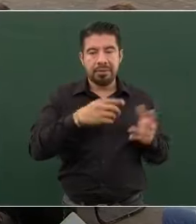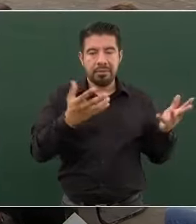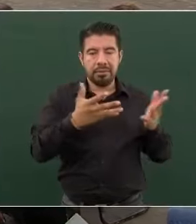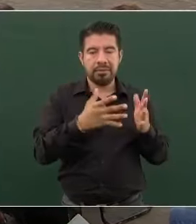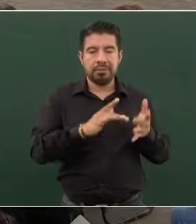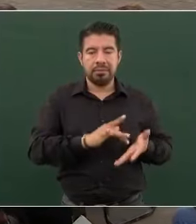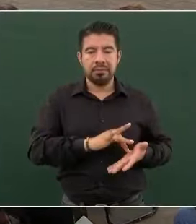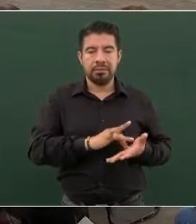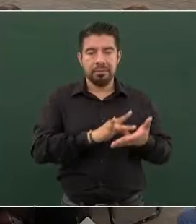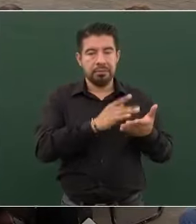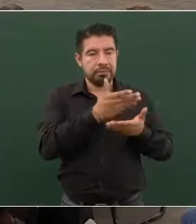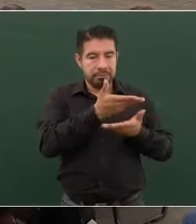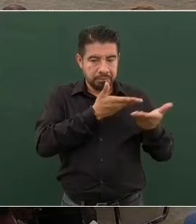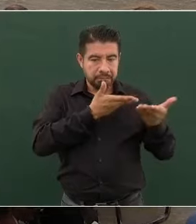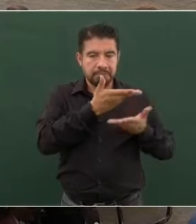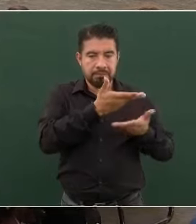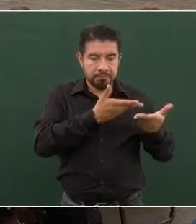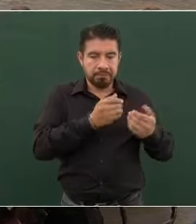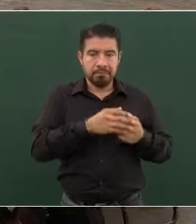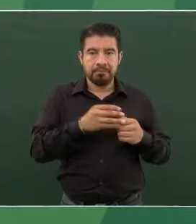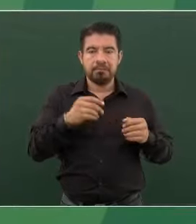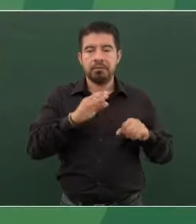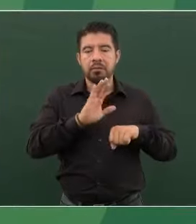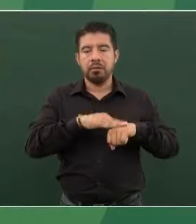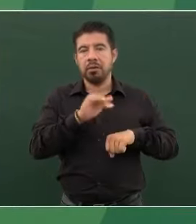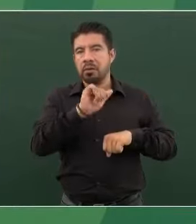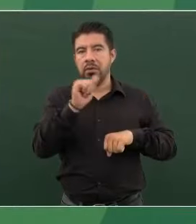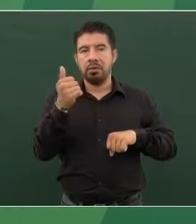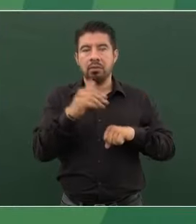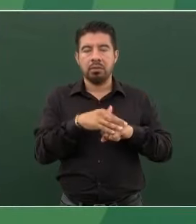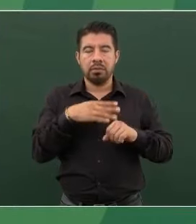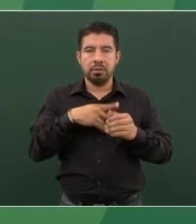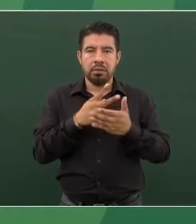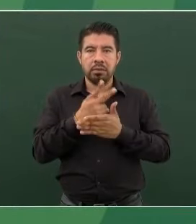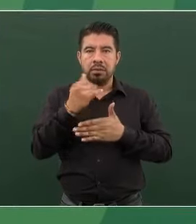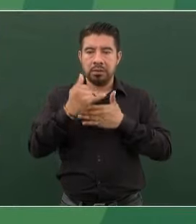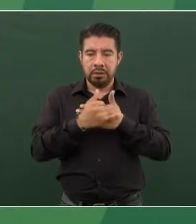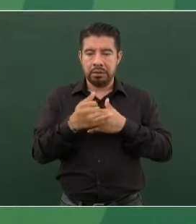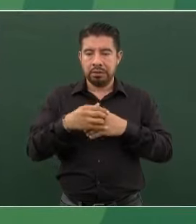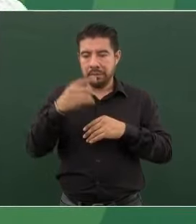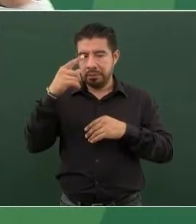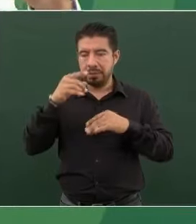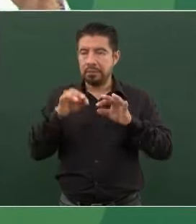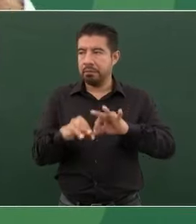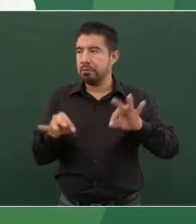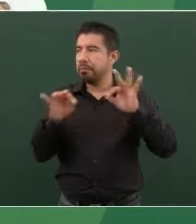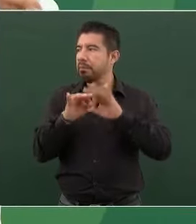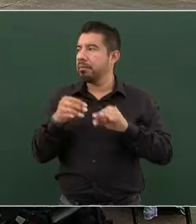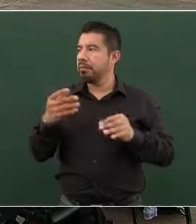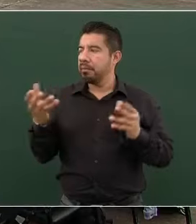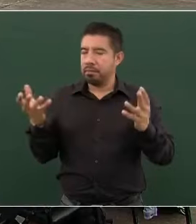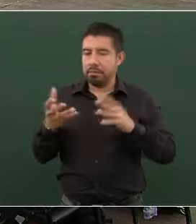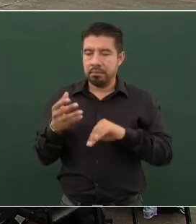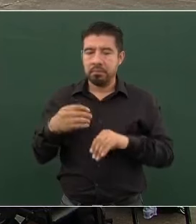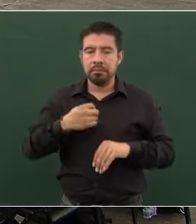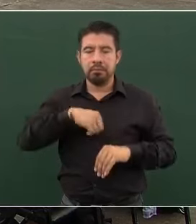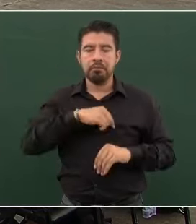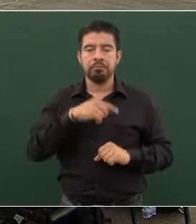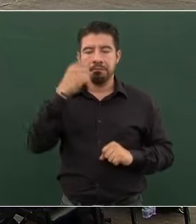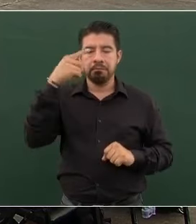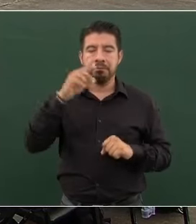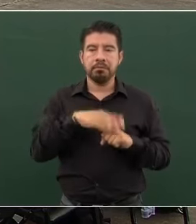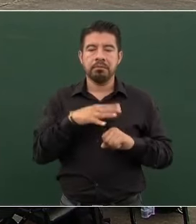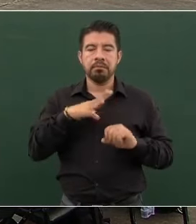otros proyectos importantes que podemos hacer de manera conjunta